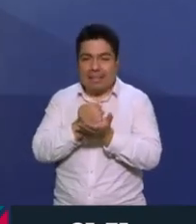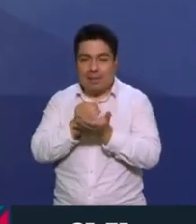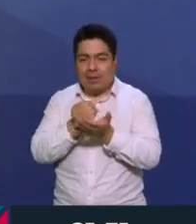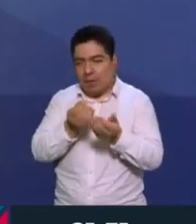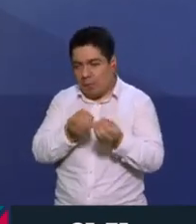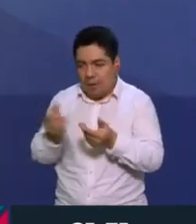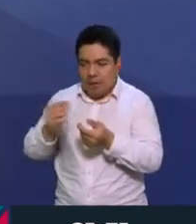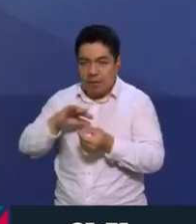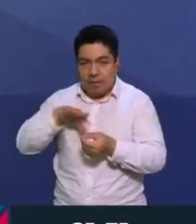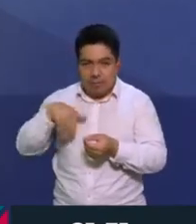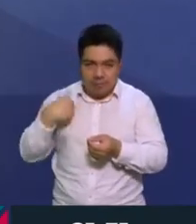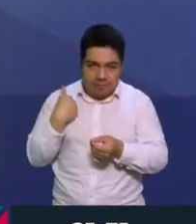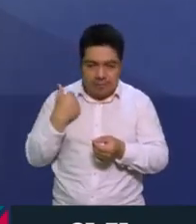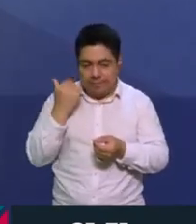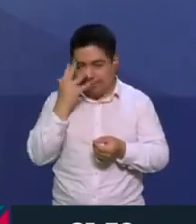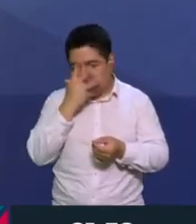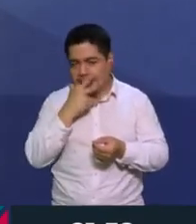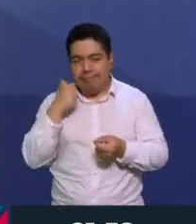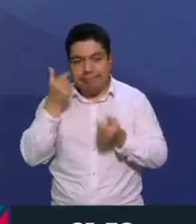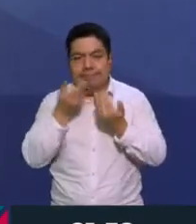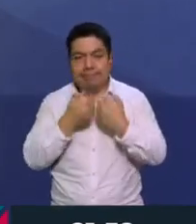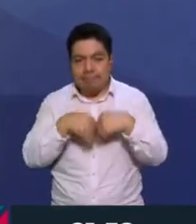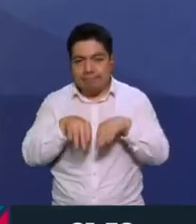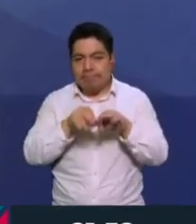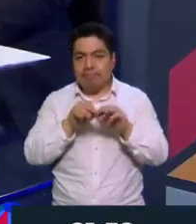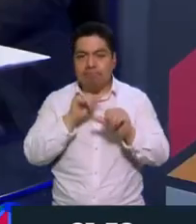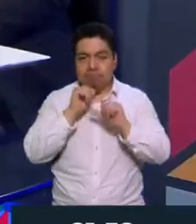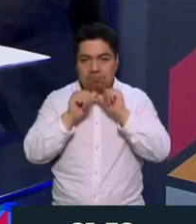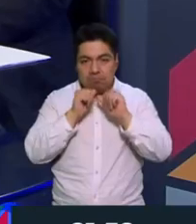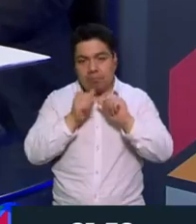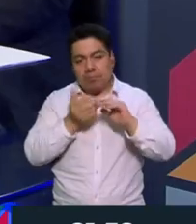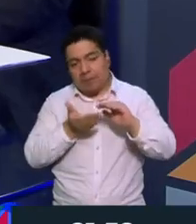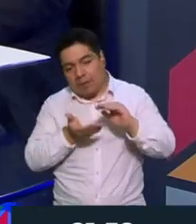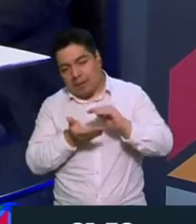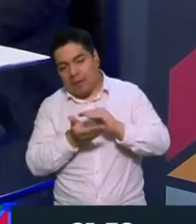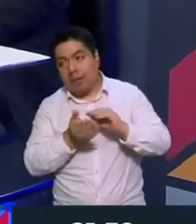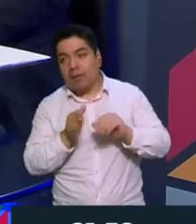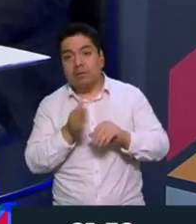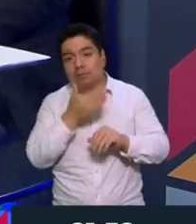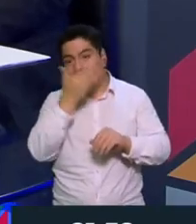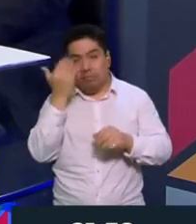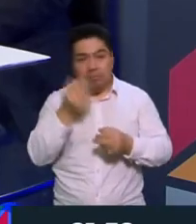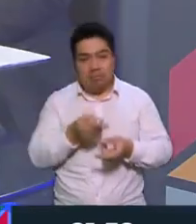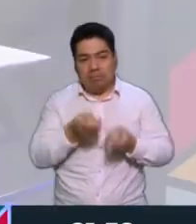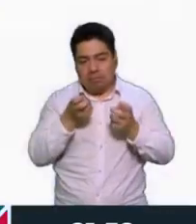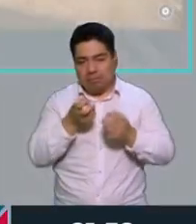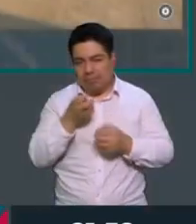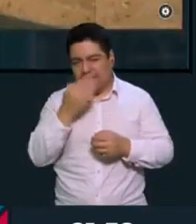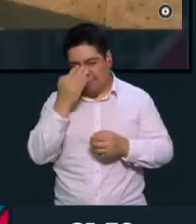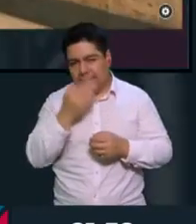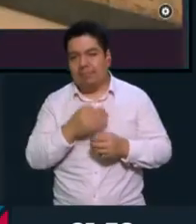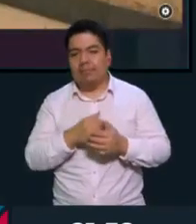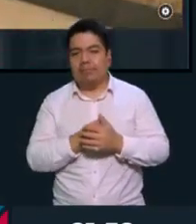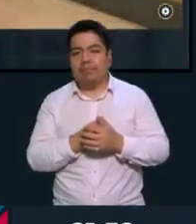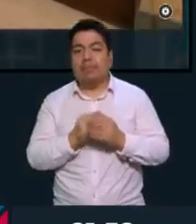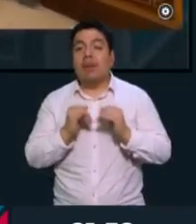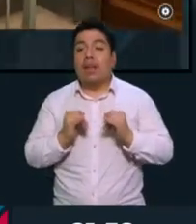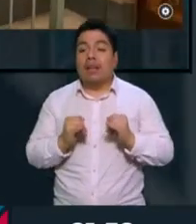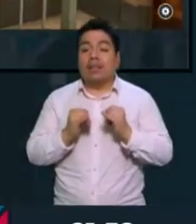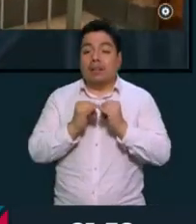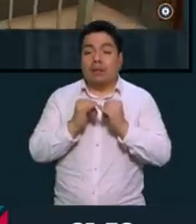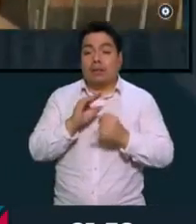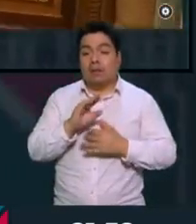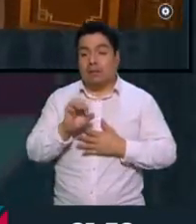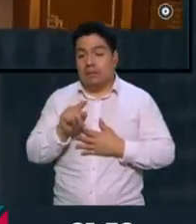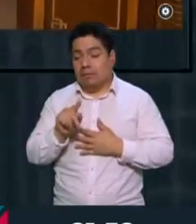bonitas, importantes, que no querías tener debajo del colchón porque pues no sabías cuándo te iban a robar. Cuando el Instituto Cervantes